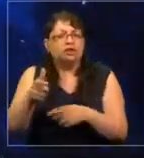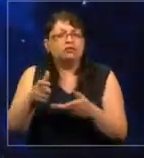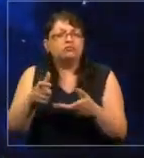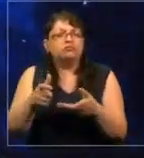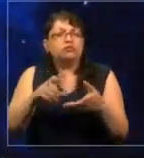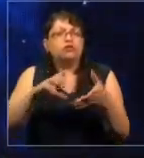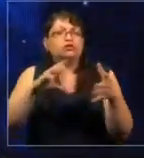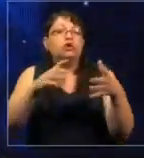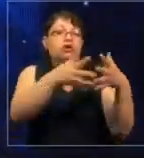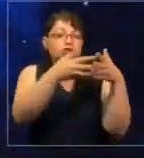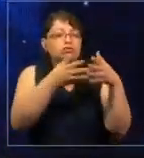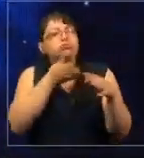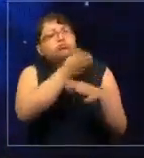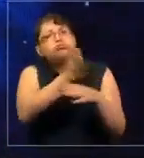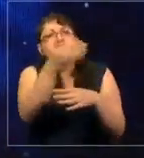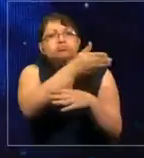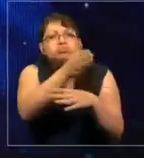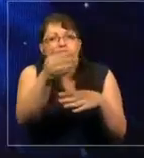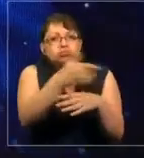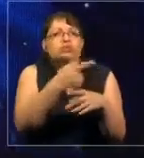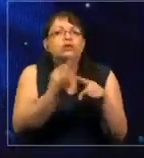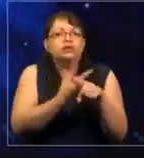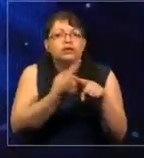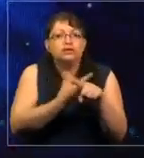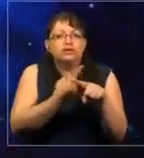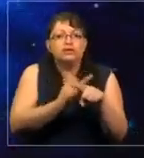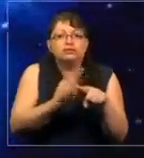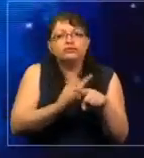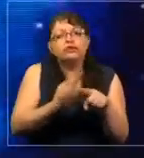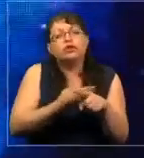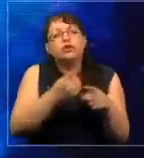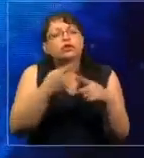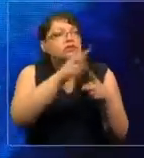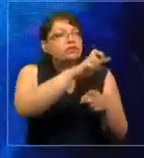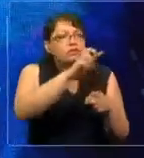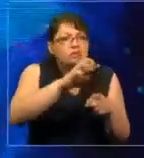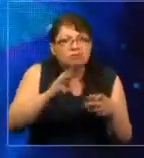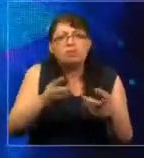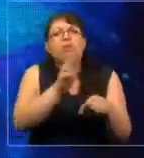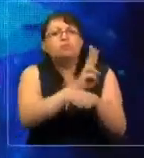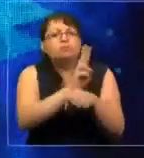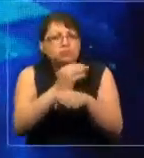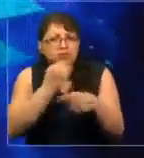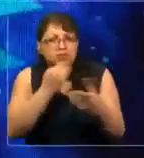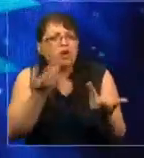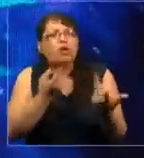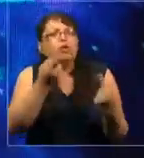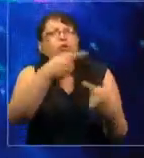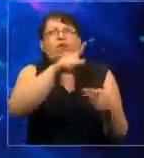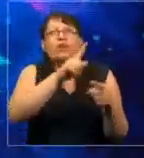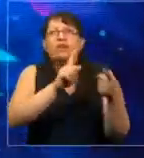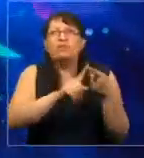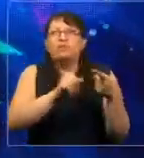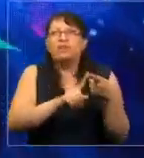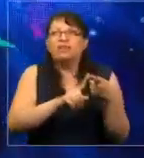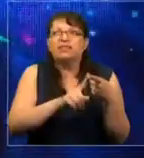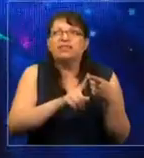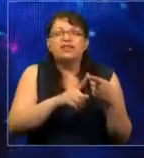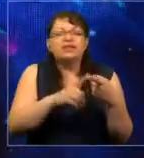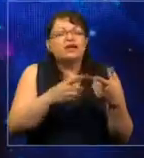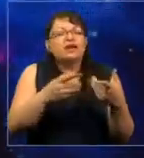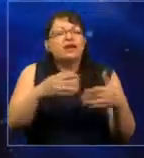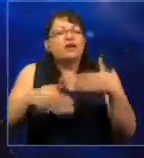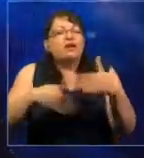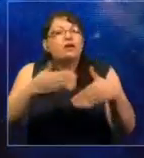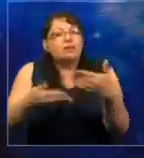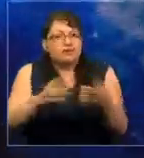muchas partes de Estados Unidos donde conversaba con padres de familia y profesores sobre cómo ellos participaban en el proceso de cambiar